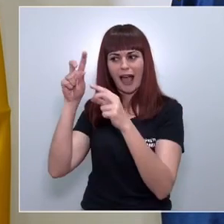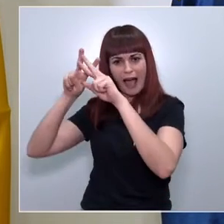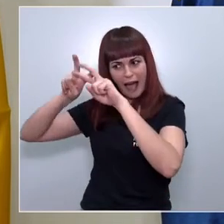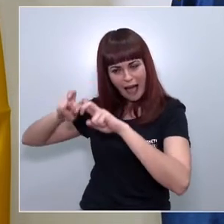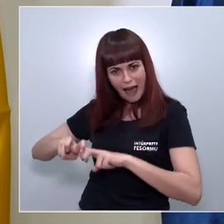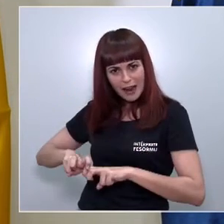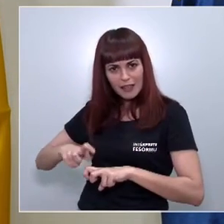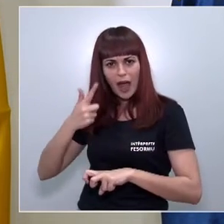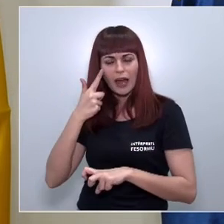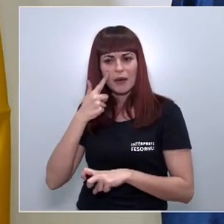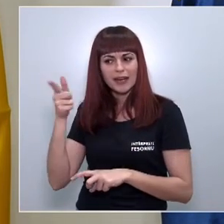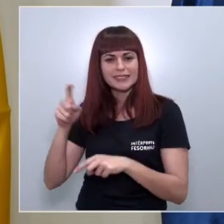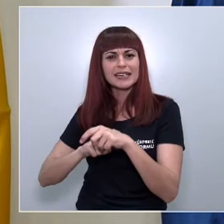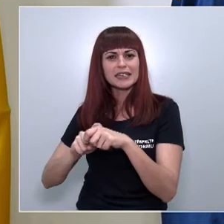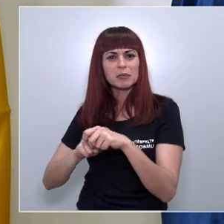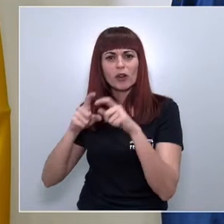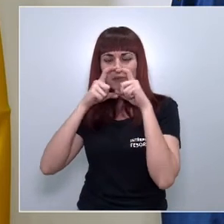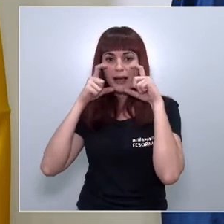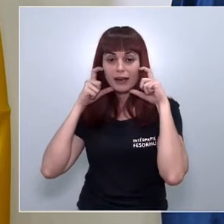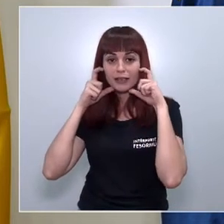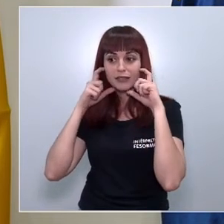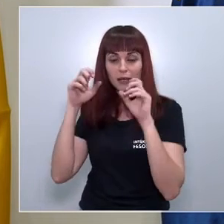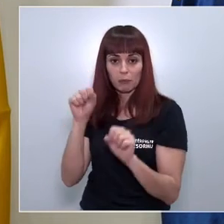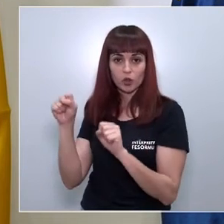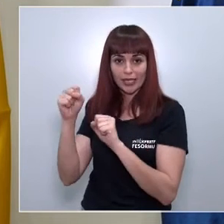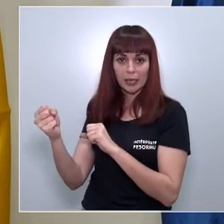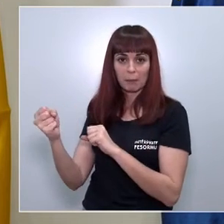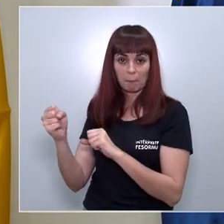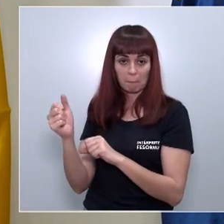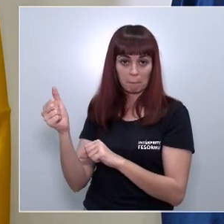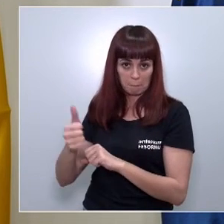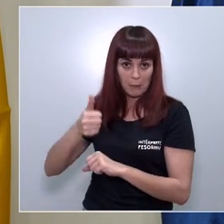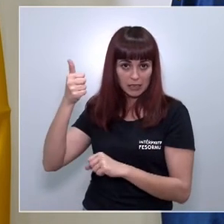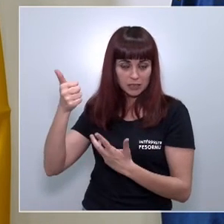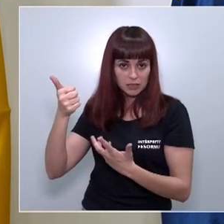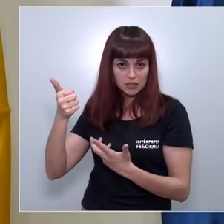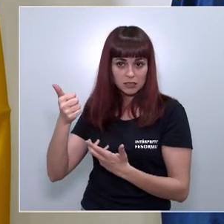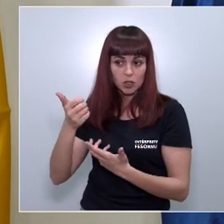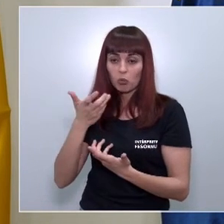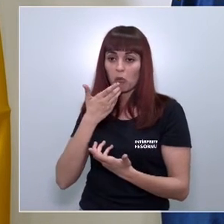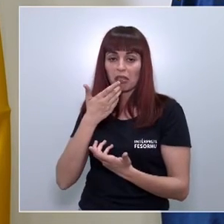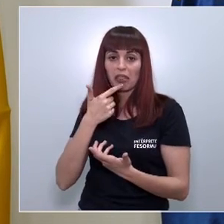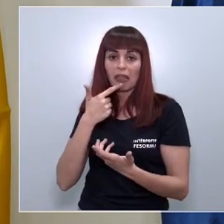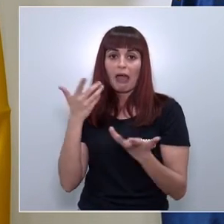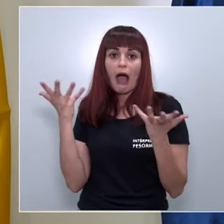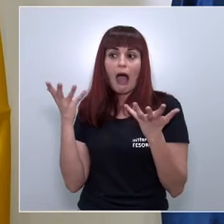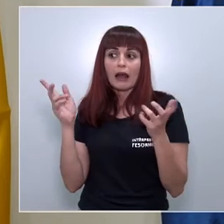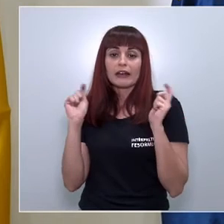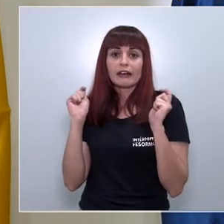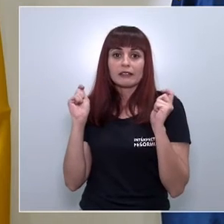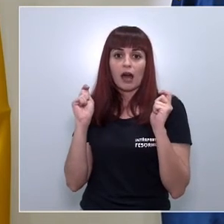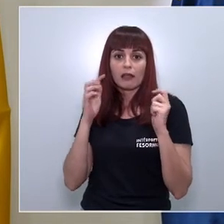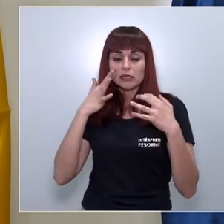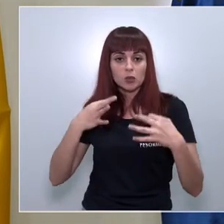efectivamente ese tipo de mascarilla que en principio protege más todavía es así y como no hay ninguna alerta de seguridad en cuanto detectemos o